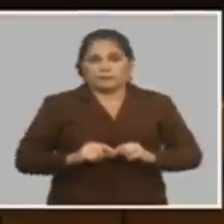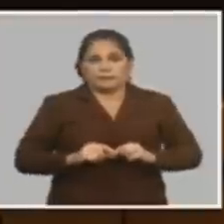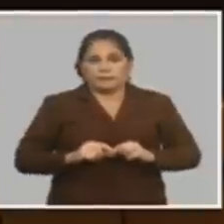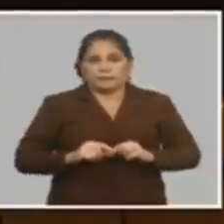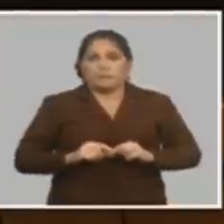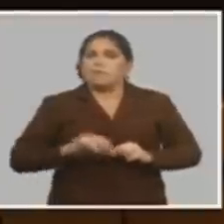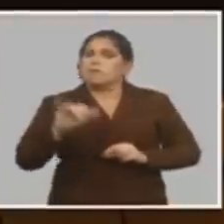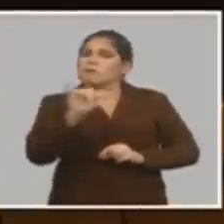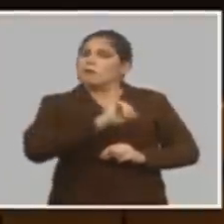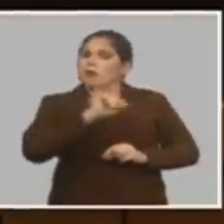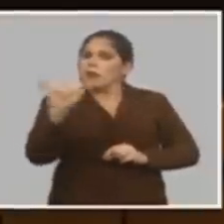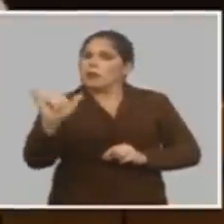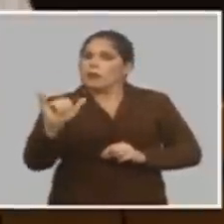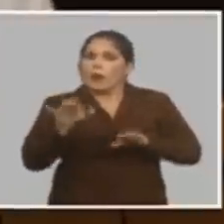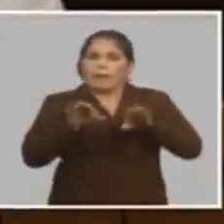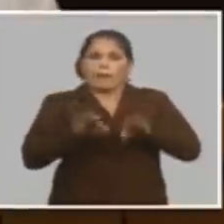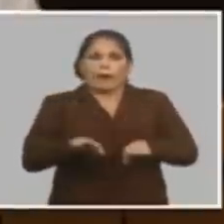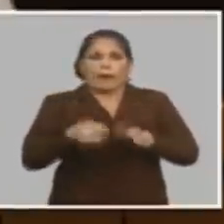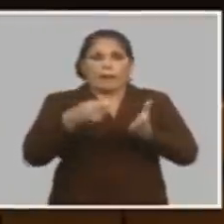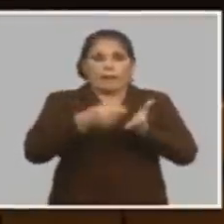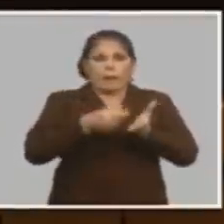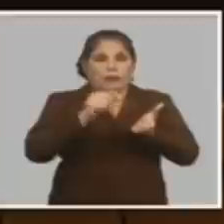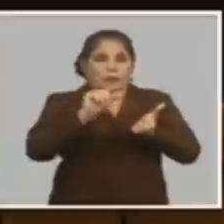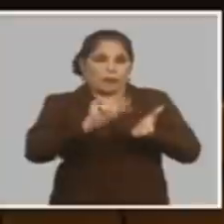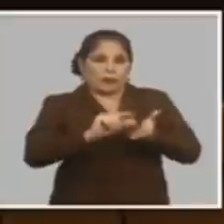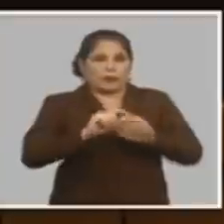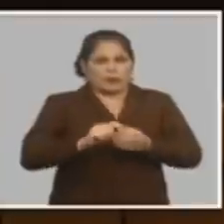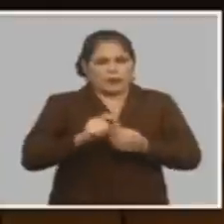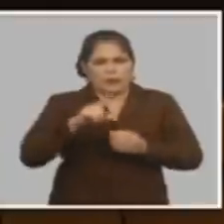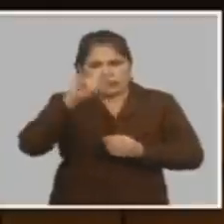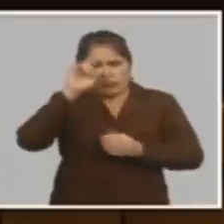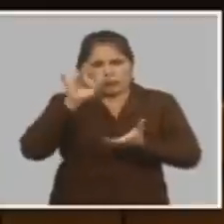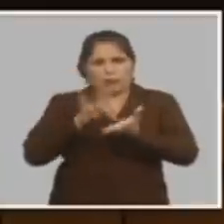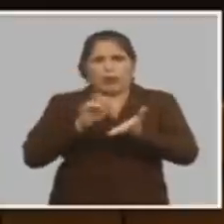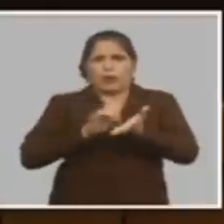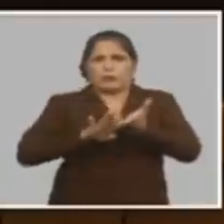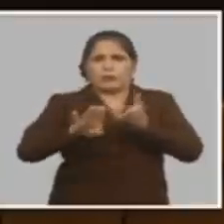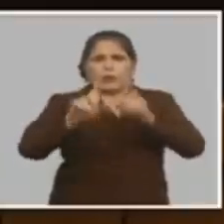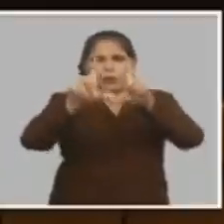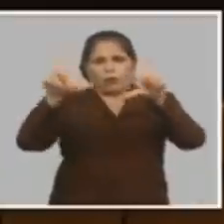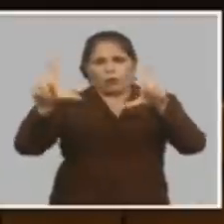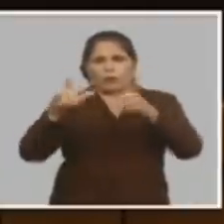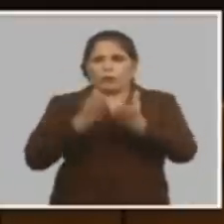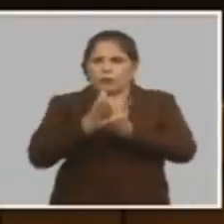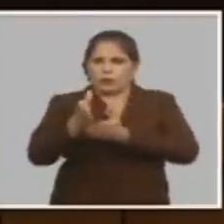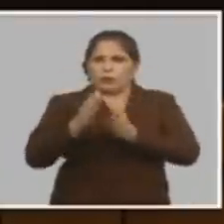también hay contención de precios minoristas adelante adelante adelante